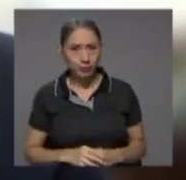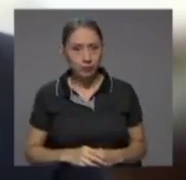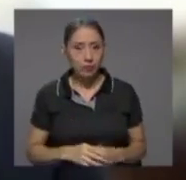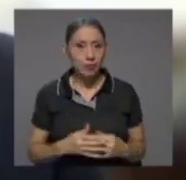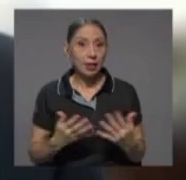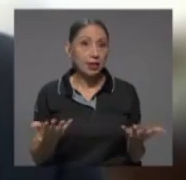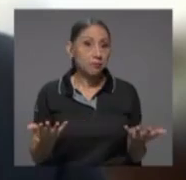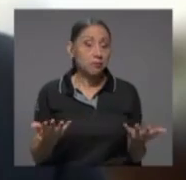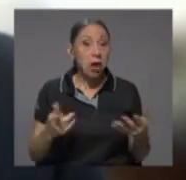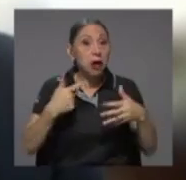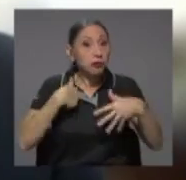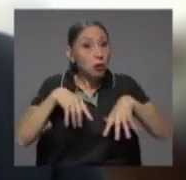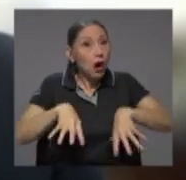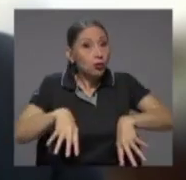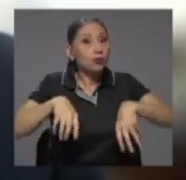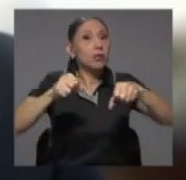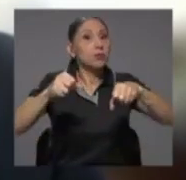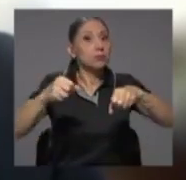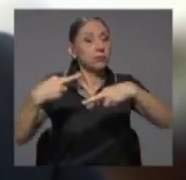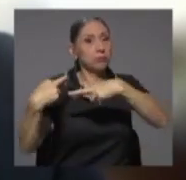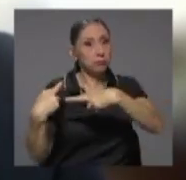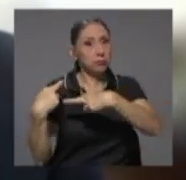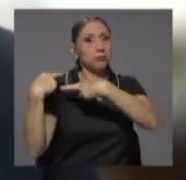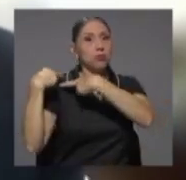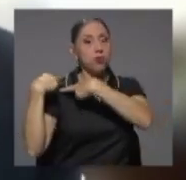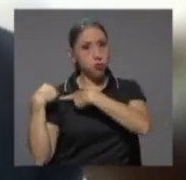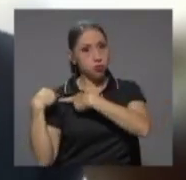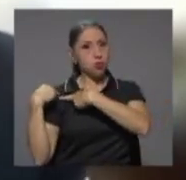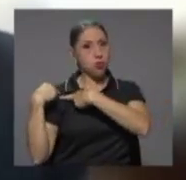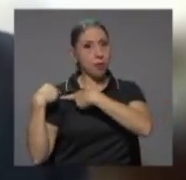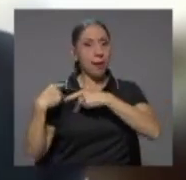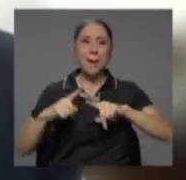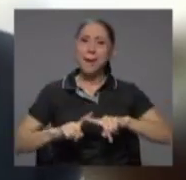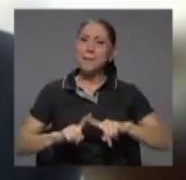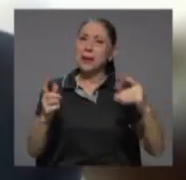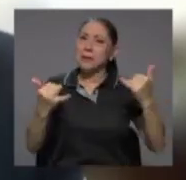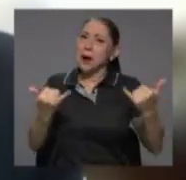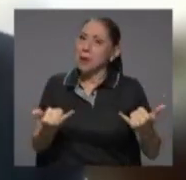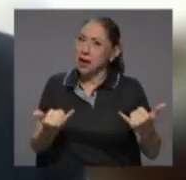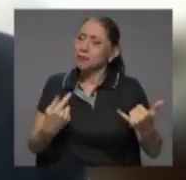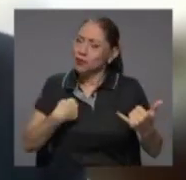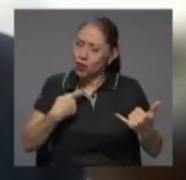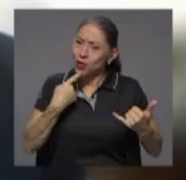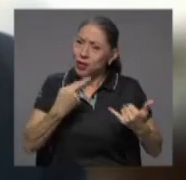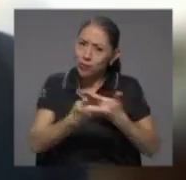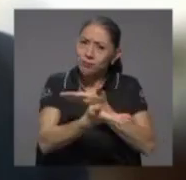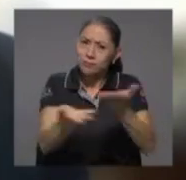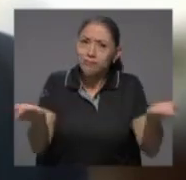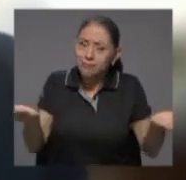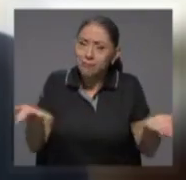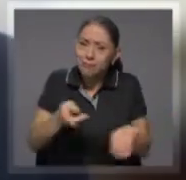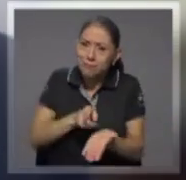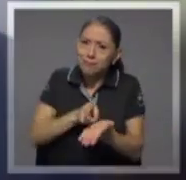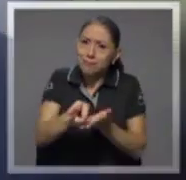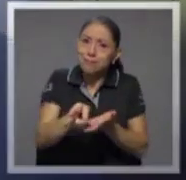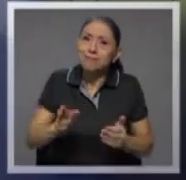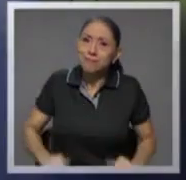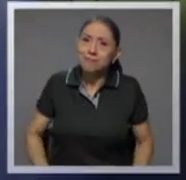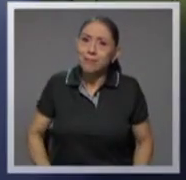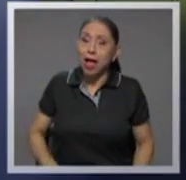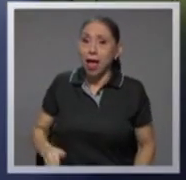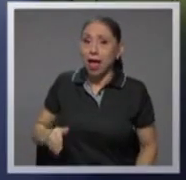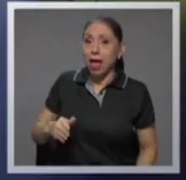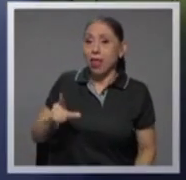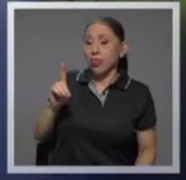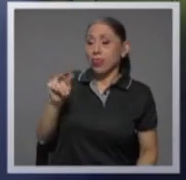Lo asumí como una gran responsabilidad, pero hoy en día, lo digo abiertamente, Daniel Oduberde fue